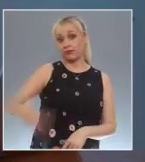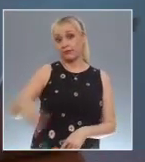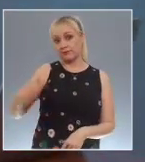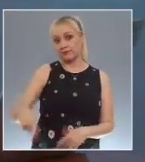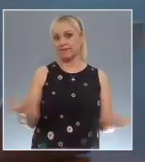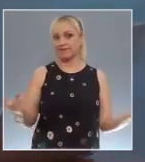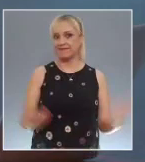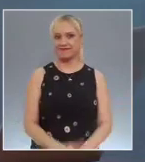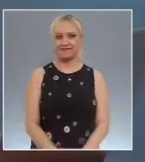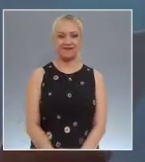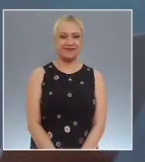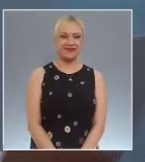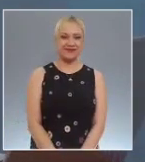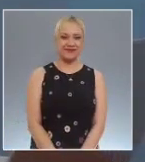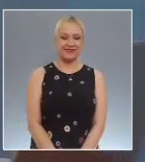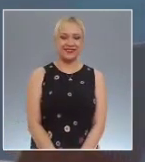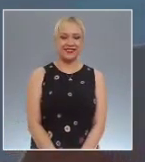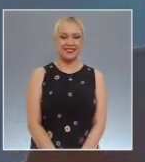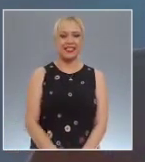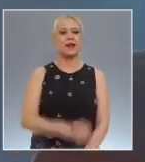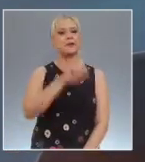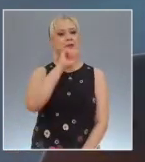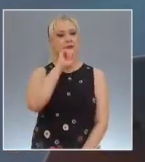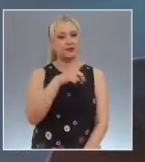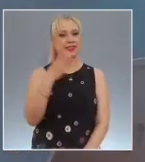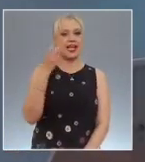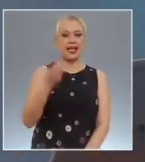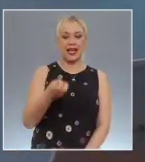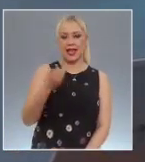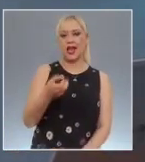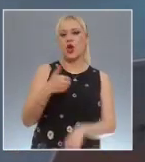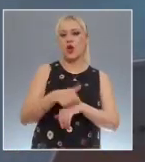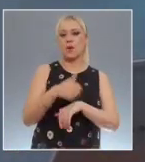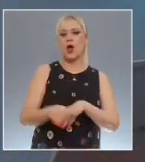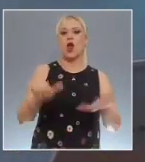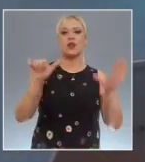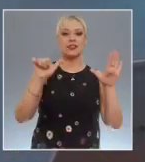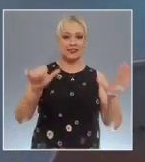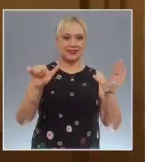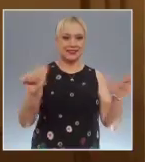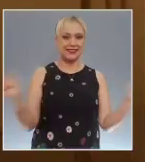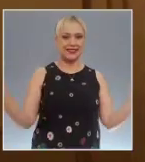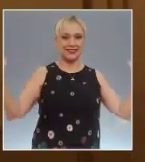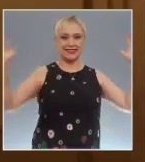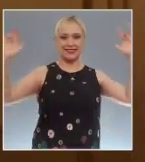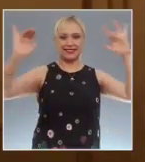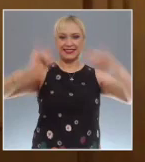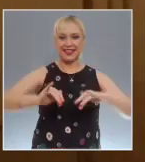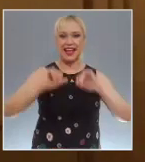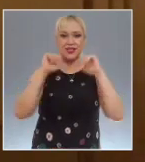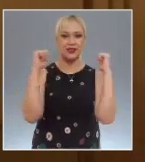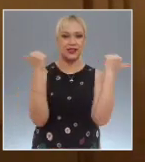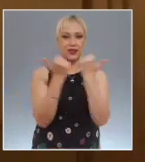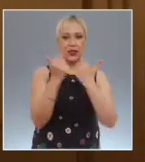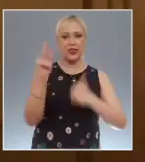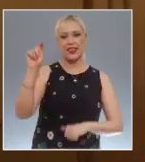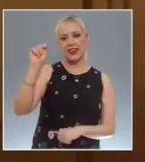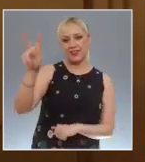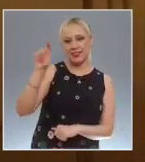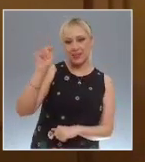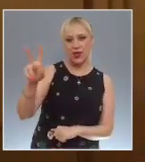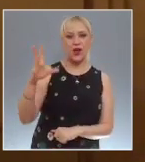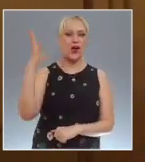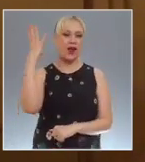Y en el marco de esta XVI Asamblea General de la Asociación de Televisiones Educativas y Culturales Iberoamericanas se dio la